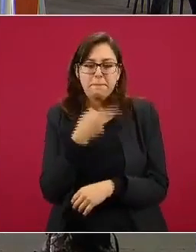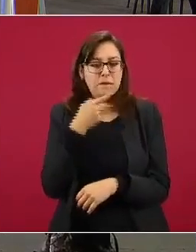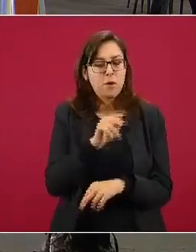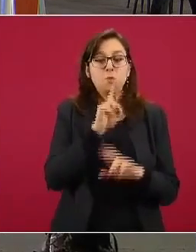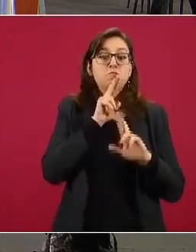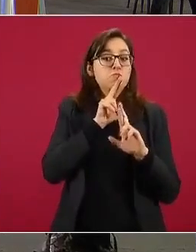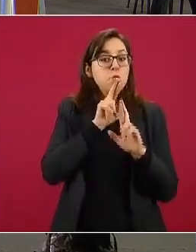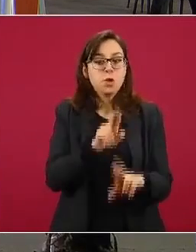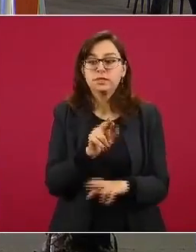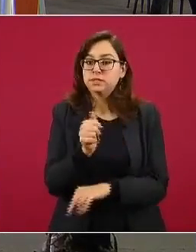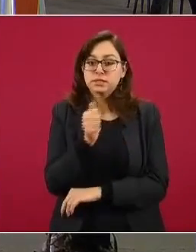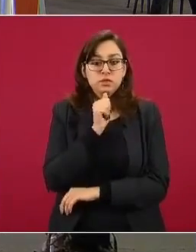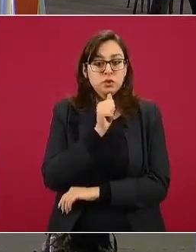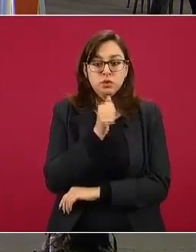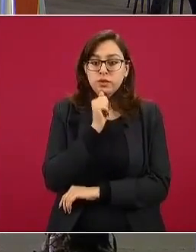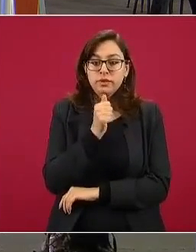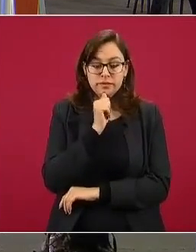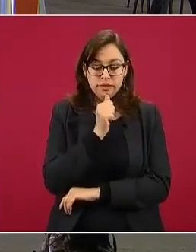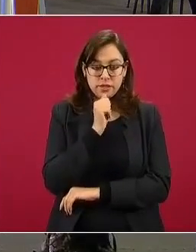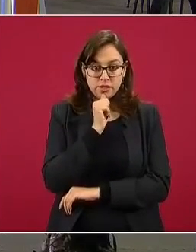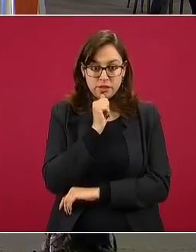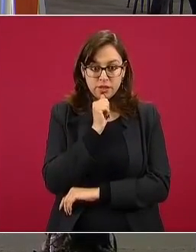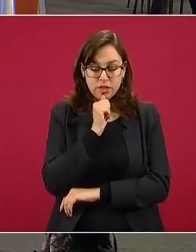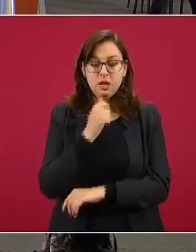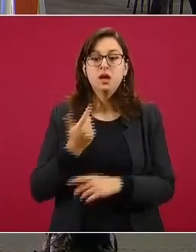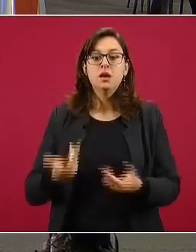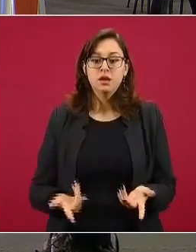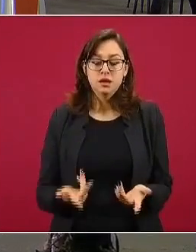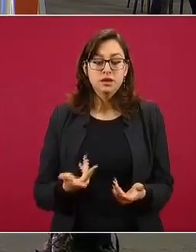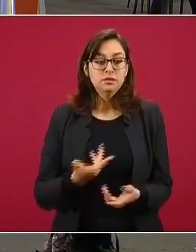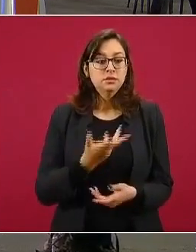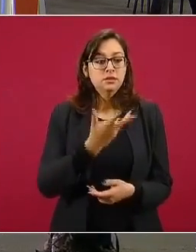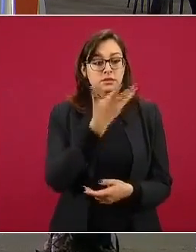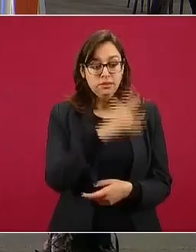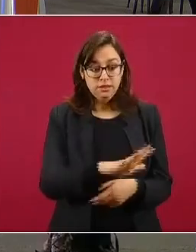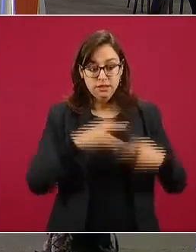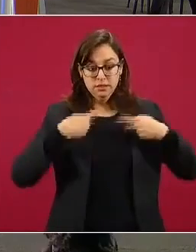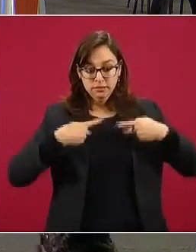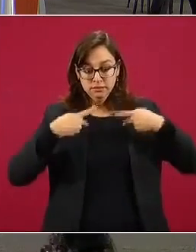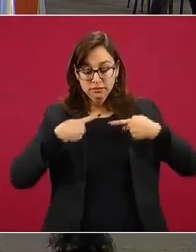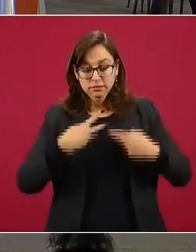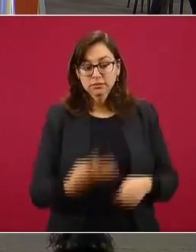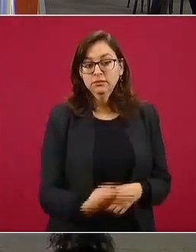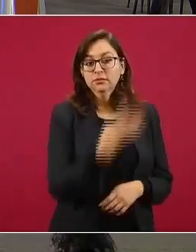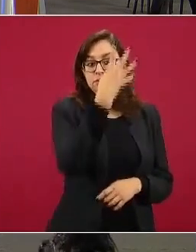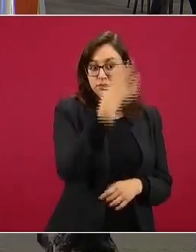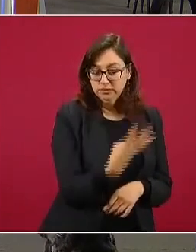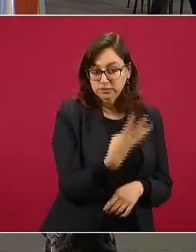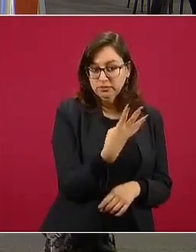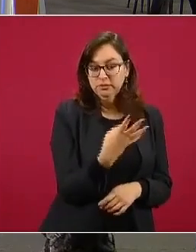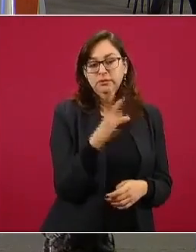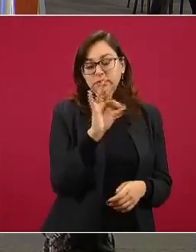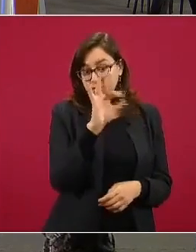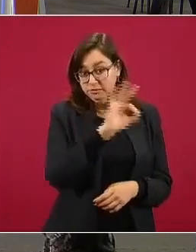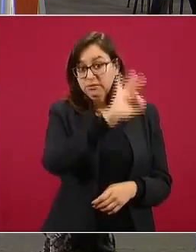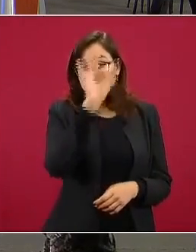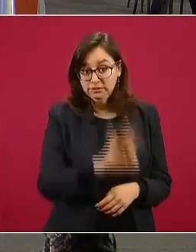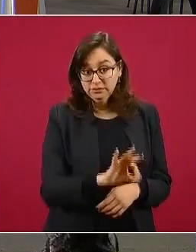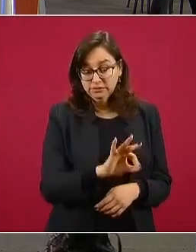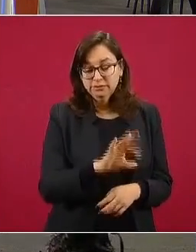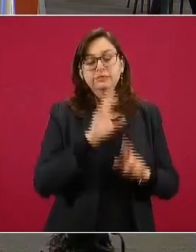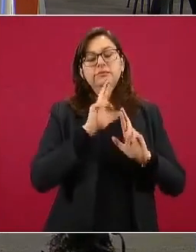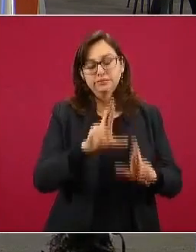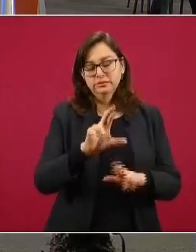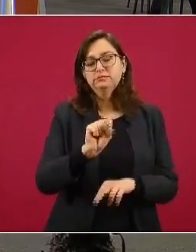y un porcentaje de ellas, que en ese momento es cuatro de cada diez, es un poquito más, 42 por ciento, tienen